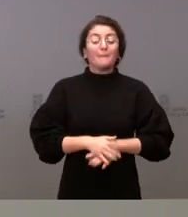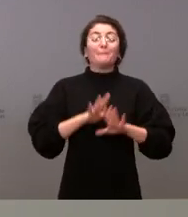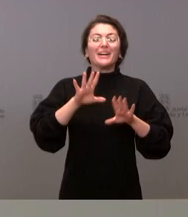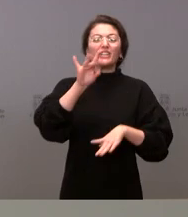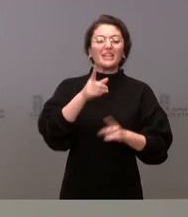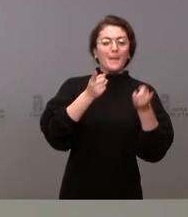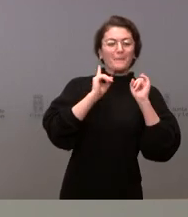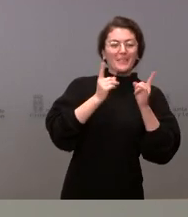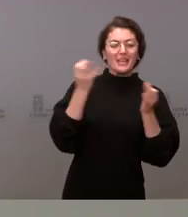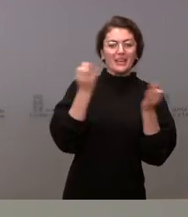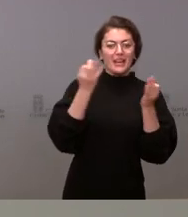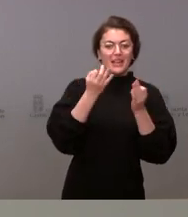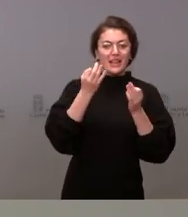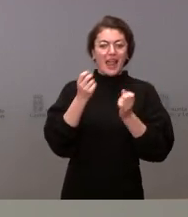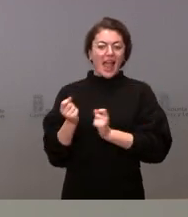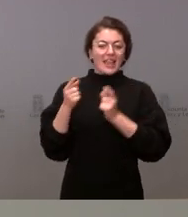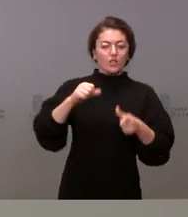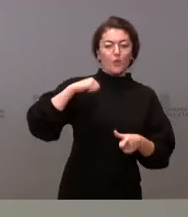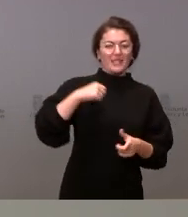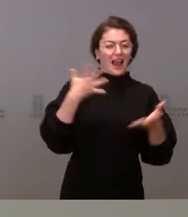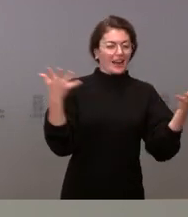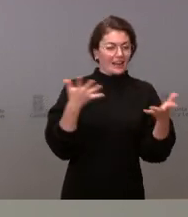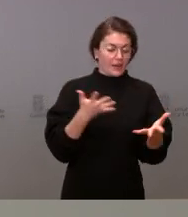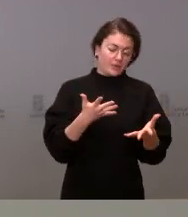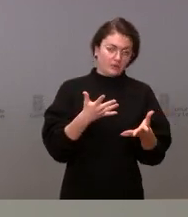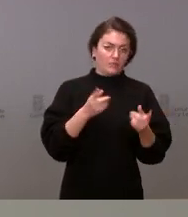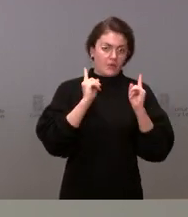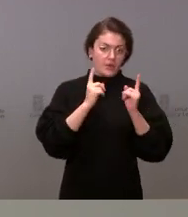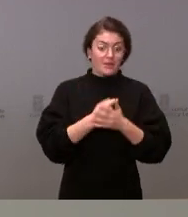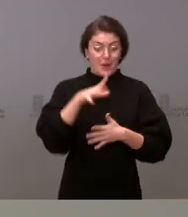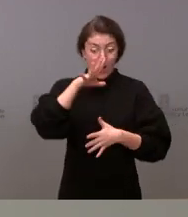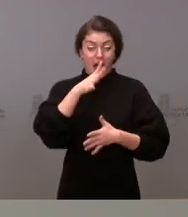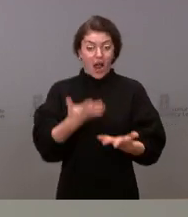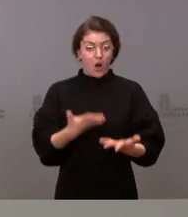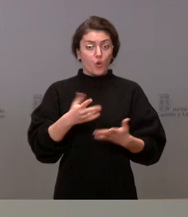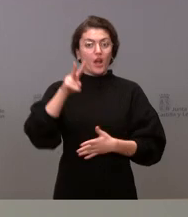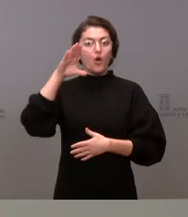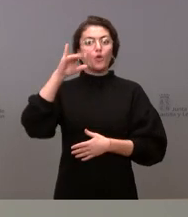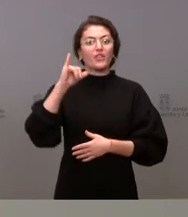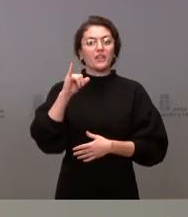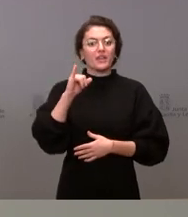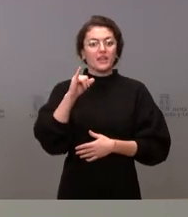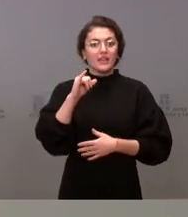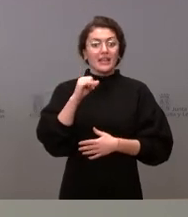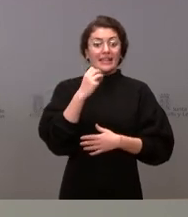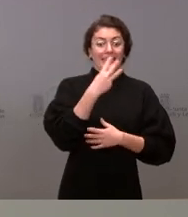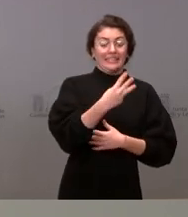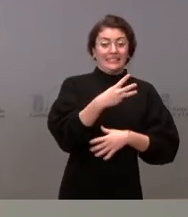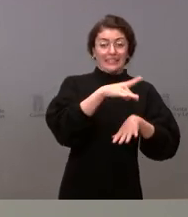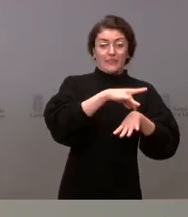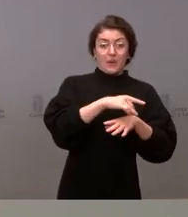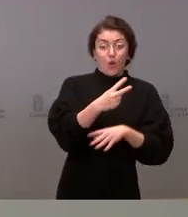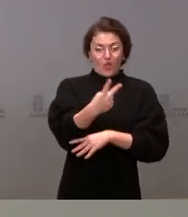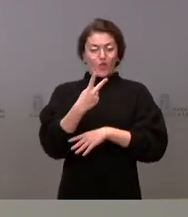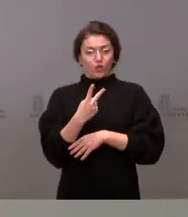de los ingresos. Pero hay un elemento importante. En estos momentos, en las UCIs, dos de cada tres pacientes que están ingresados en